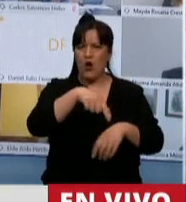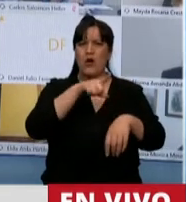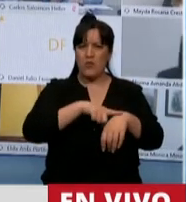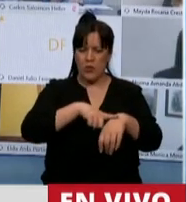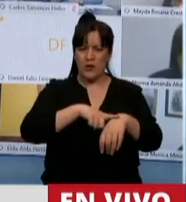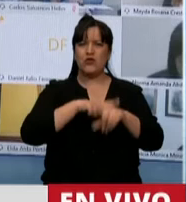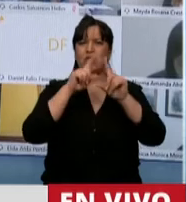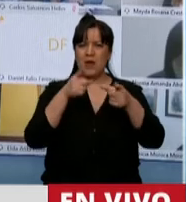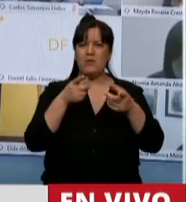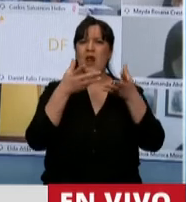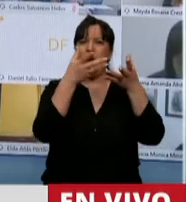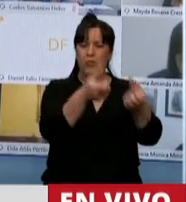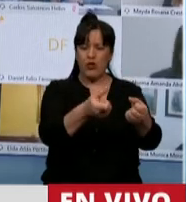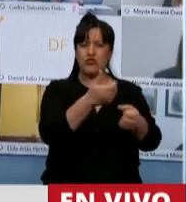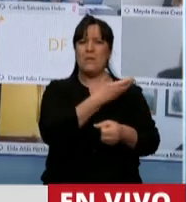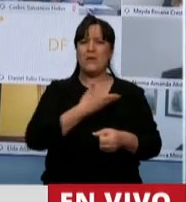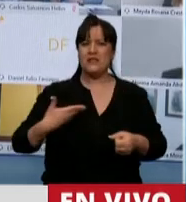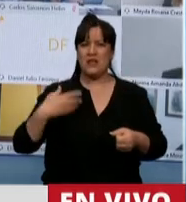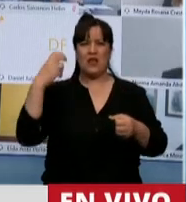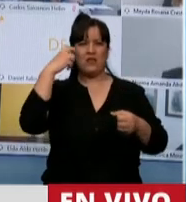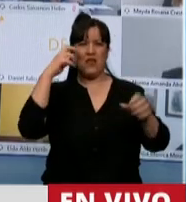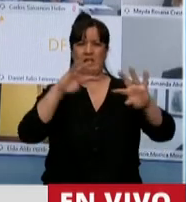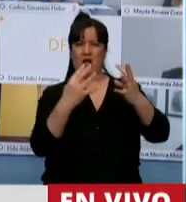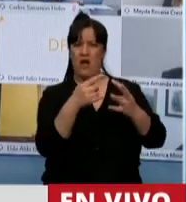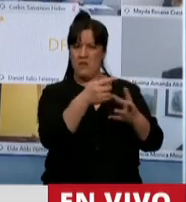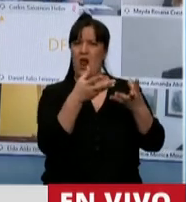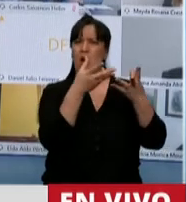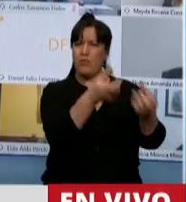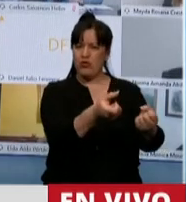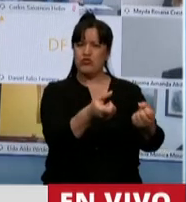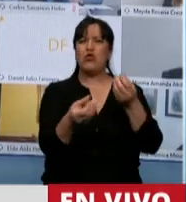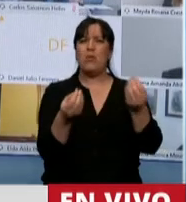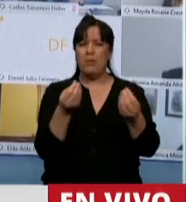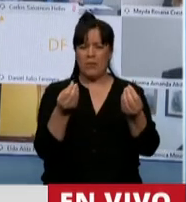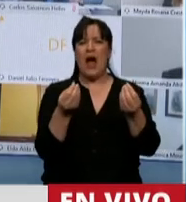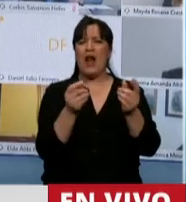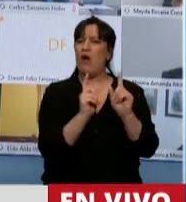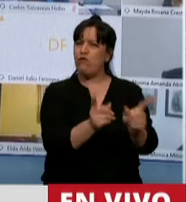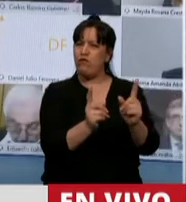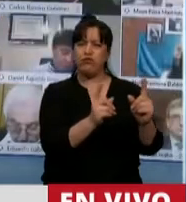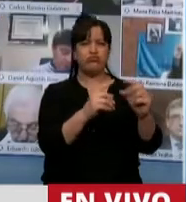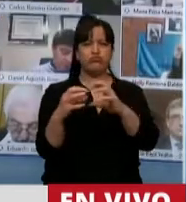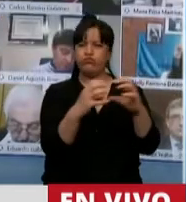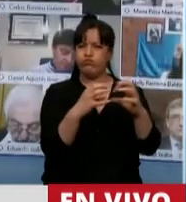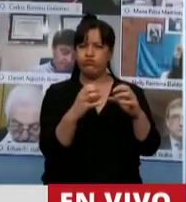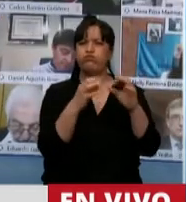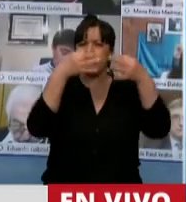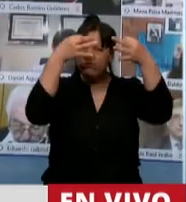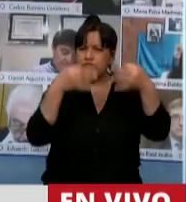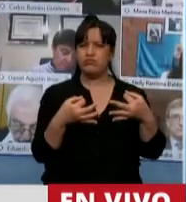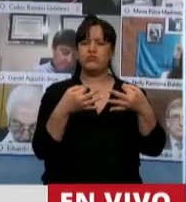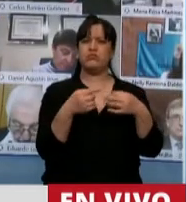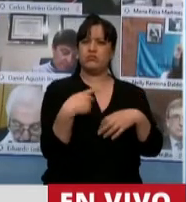acompañaron al Presidente de la Cámara en la defensa de la actividad parlamentaria como una actividad digna,